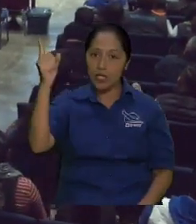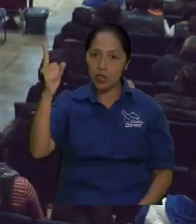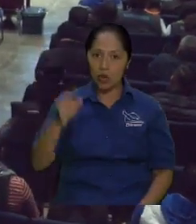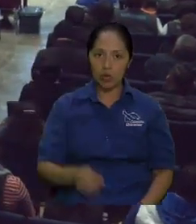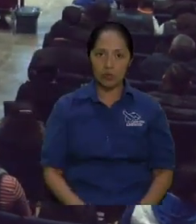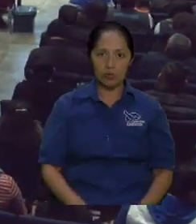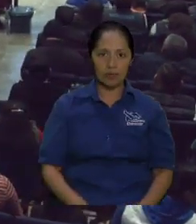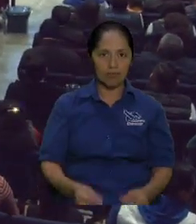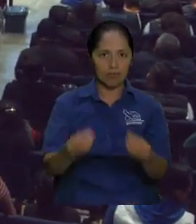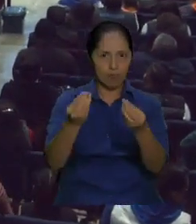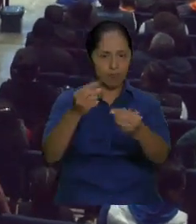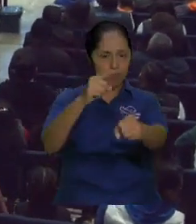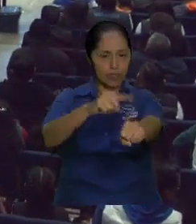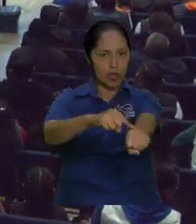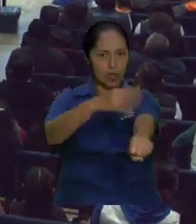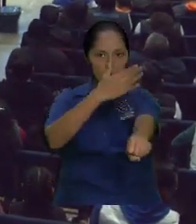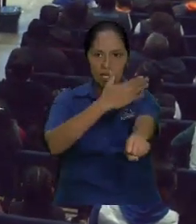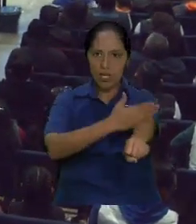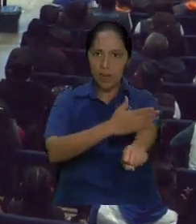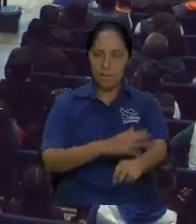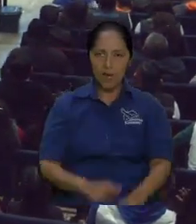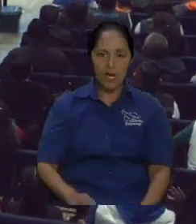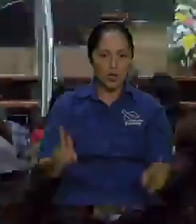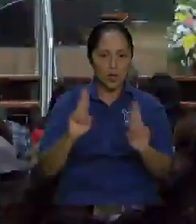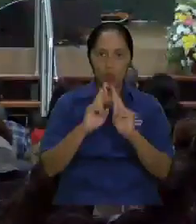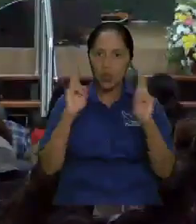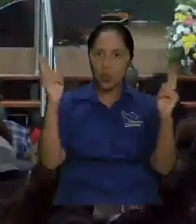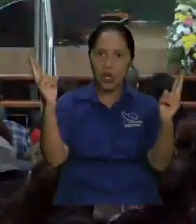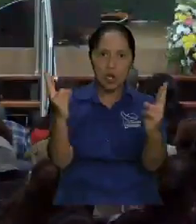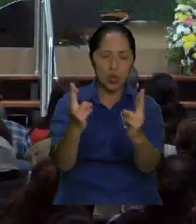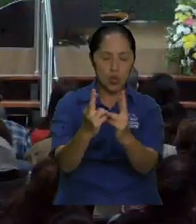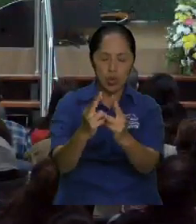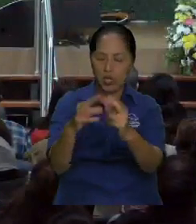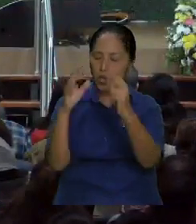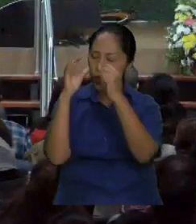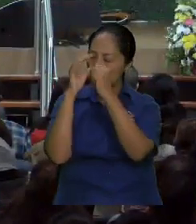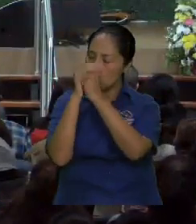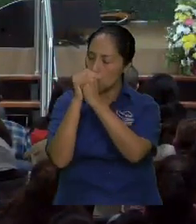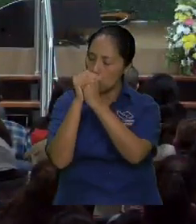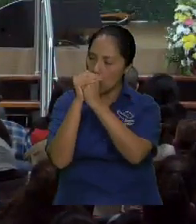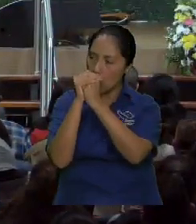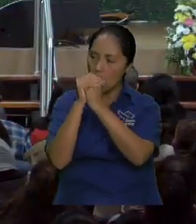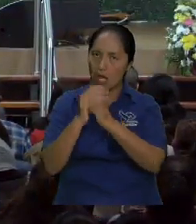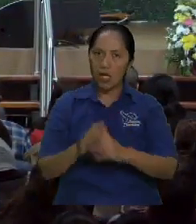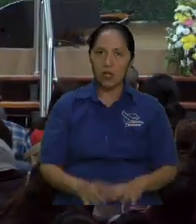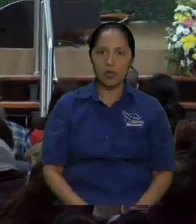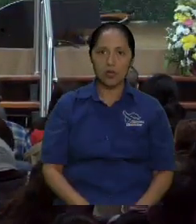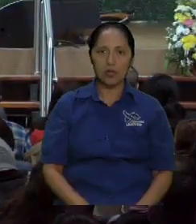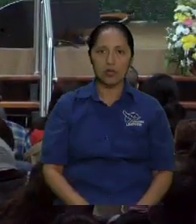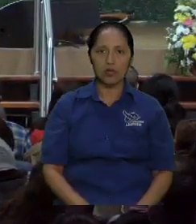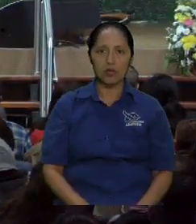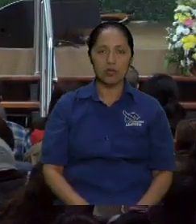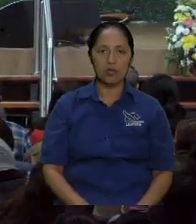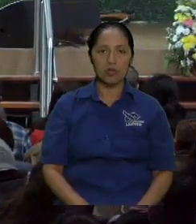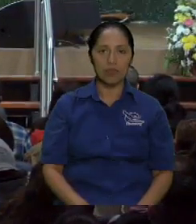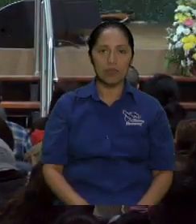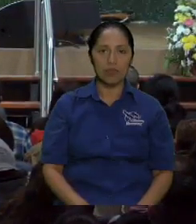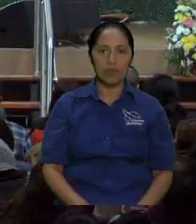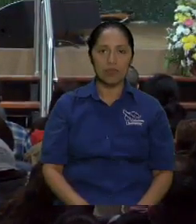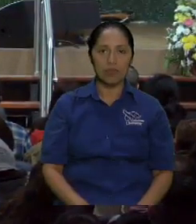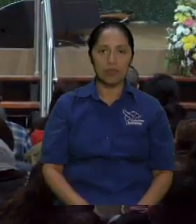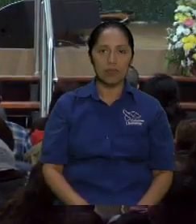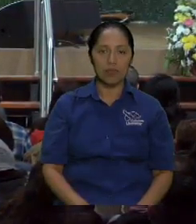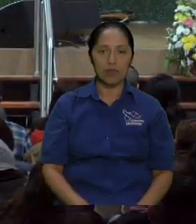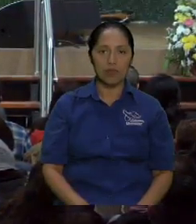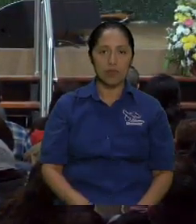tempranito hermano ahí amontonados ahí y orando y de vez en cuando uno de ellos dice saber que les dicen